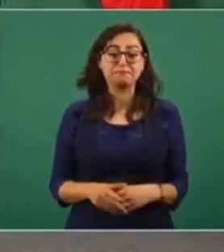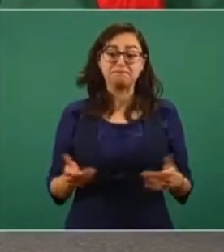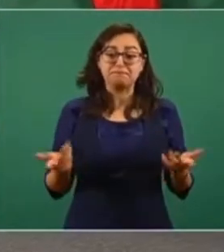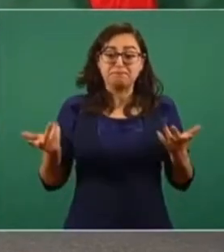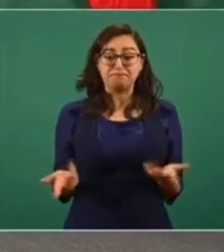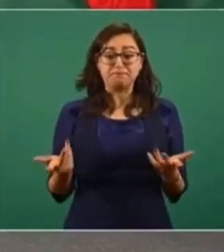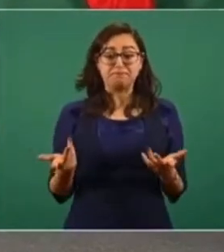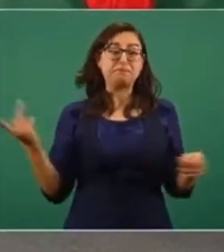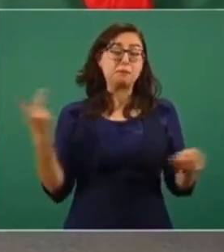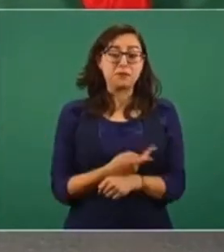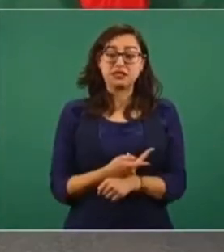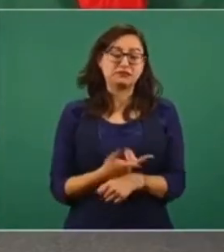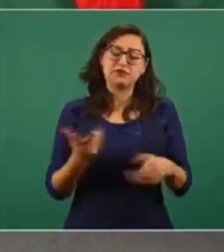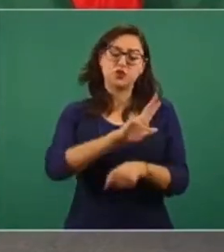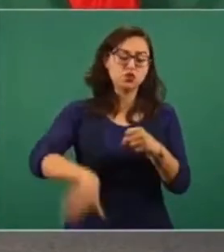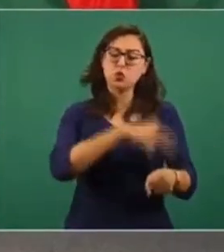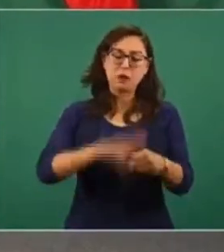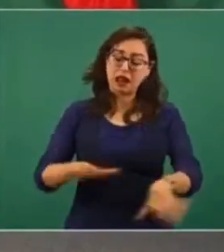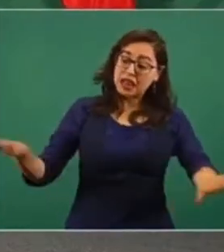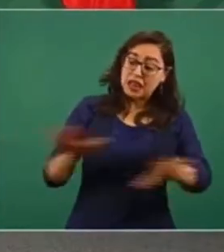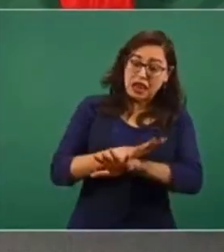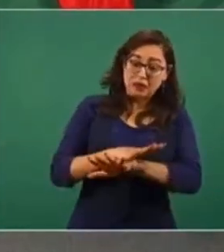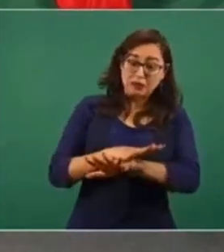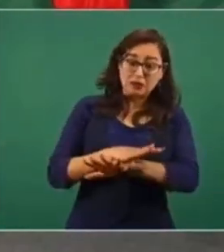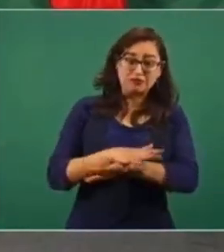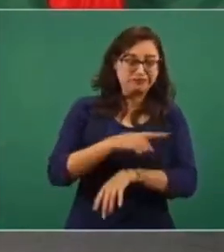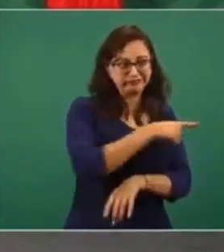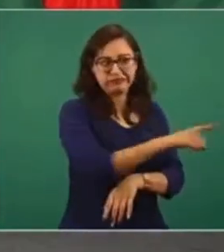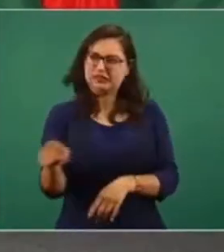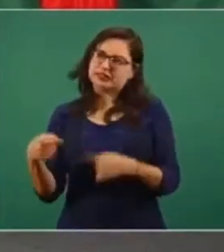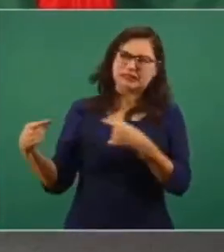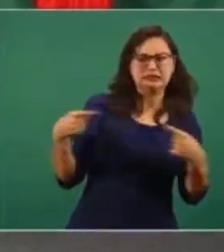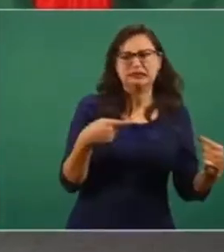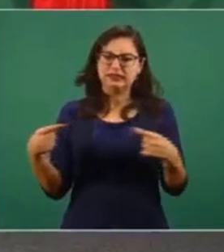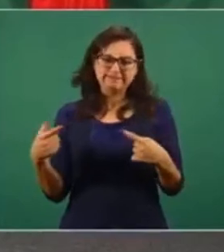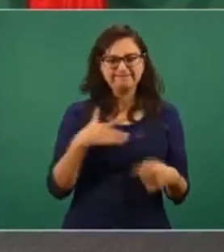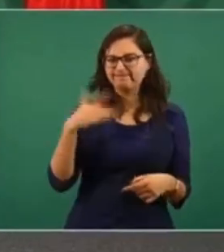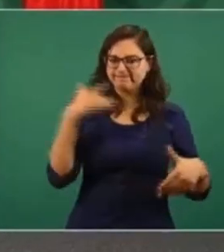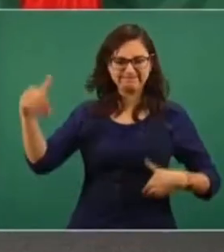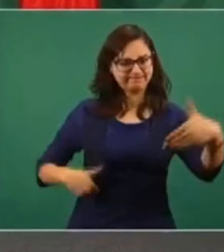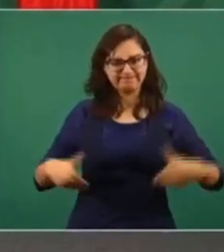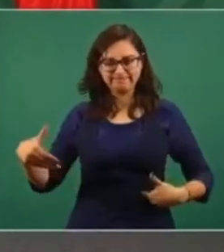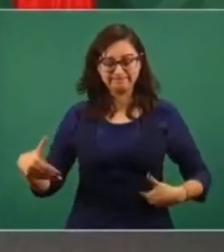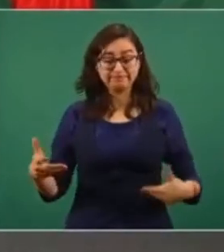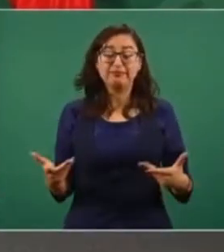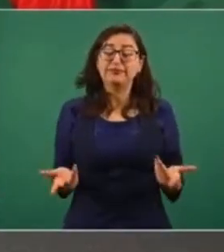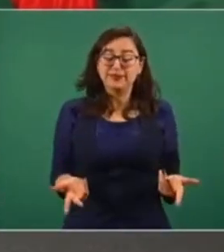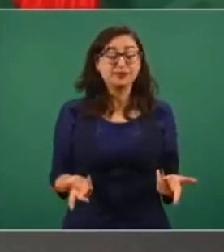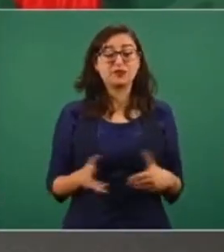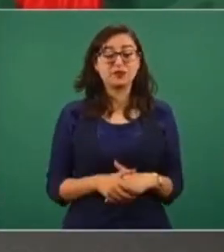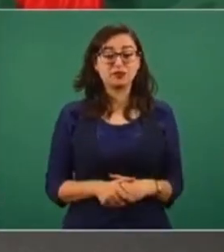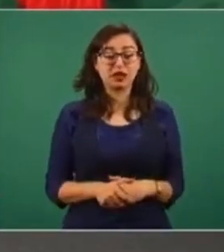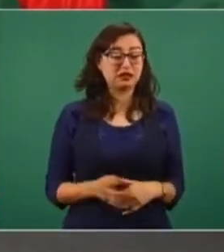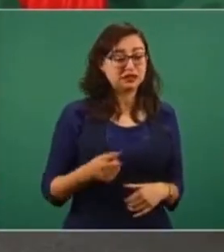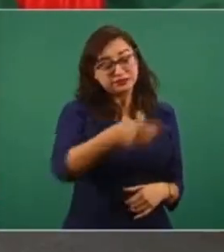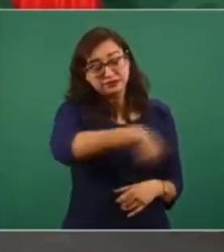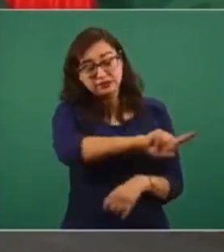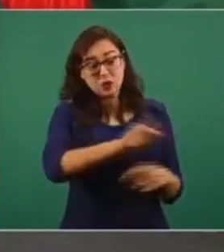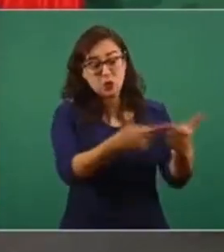Entonces, esto como es natural, pues provoca resistencias. Los que no quieren